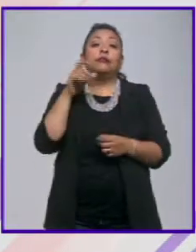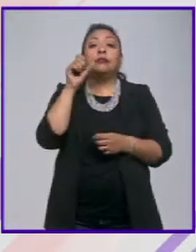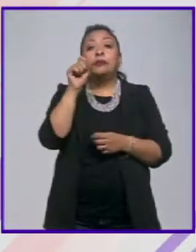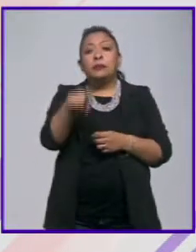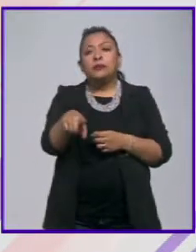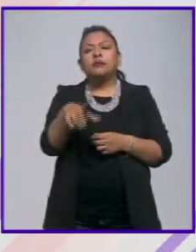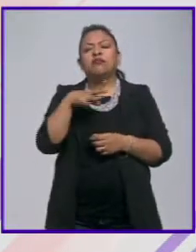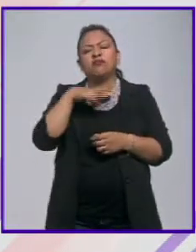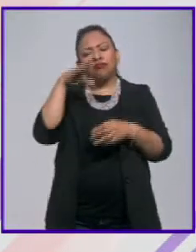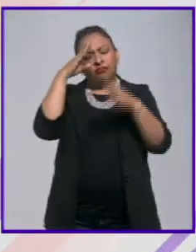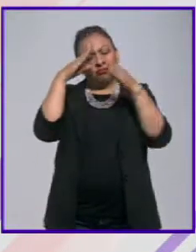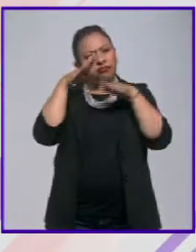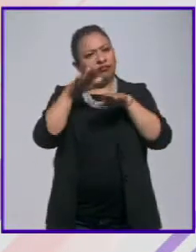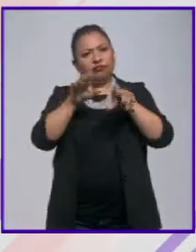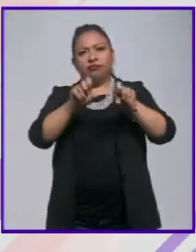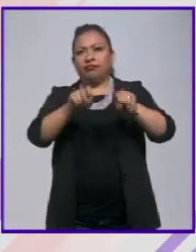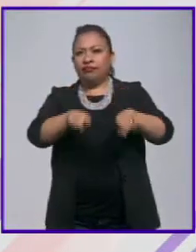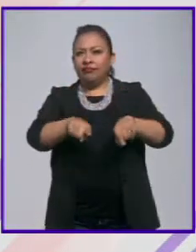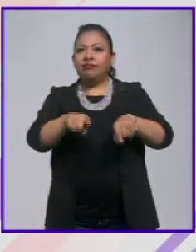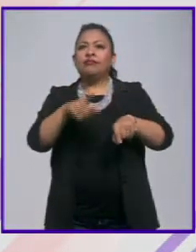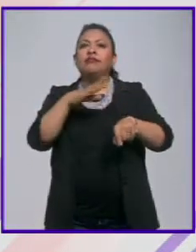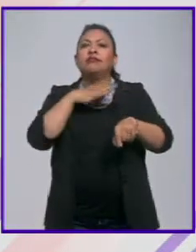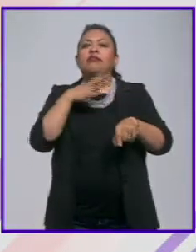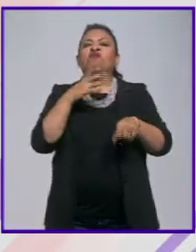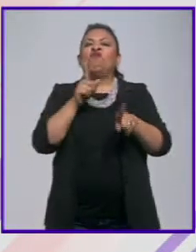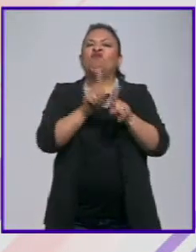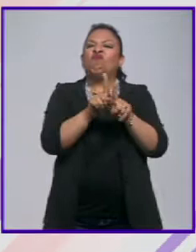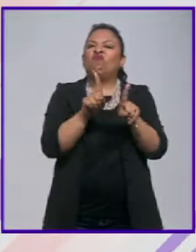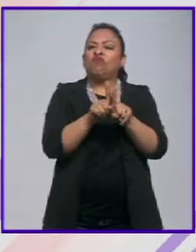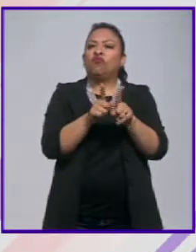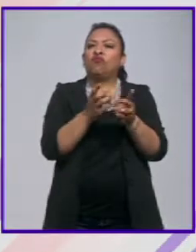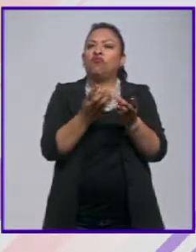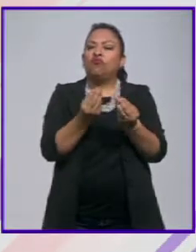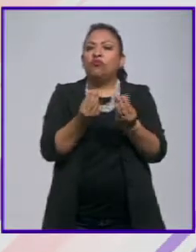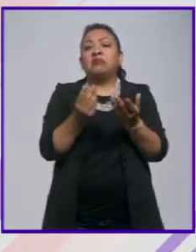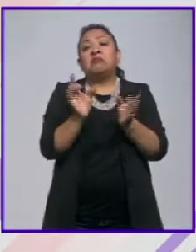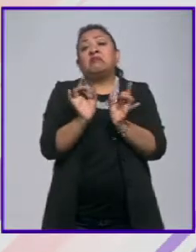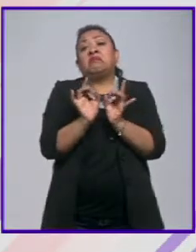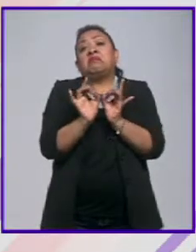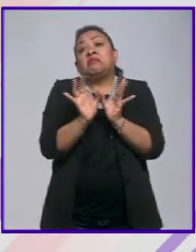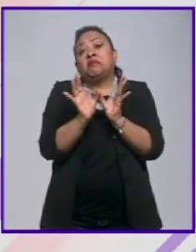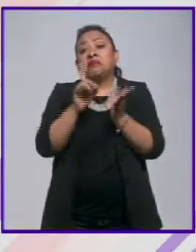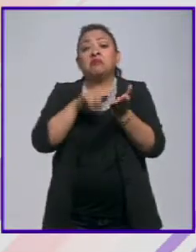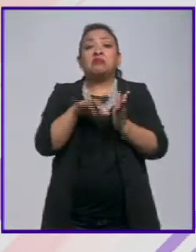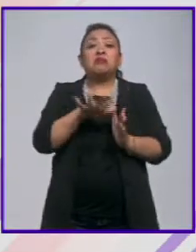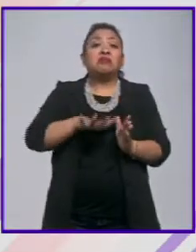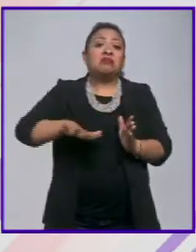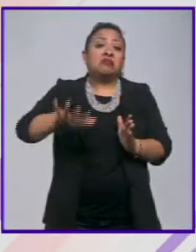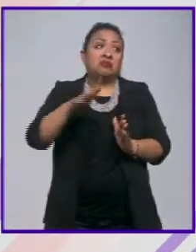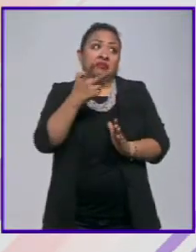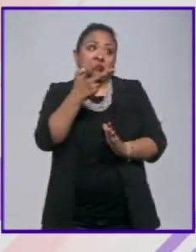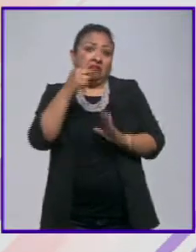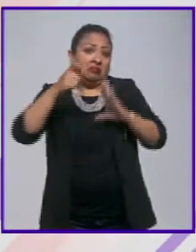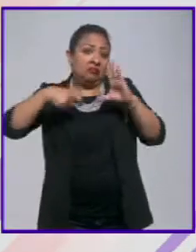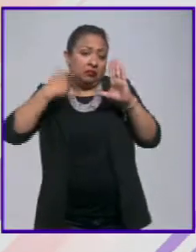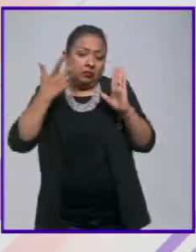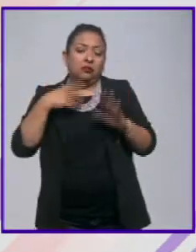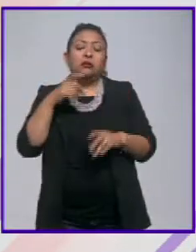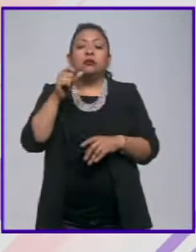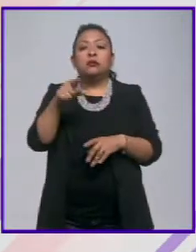reflexionan al respecto de los acosos que se pueden padecer en un ambiente como este. Y también